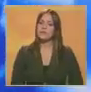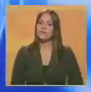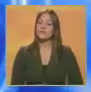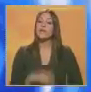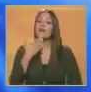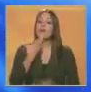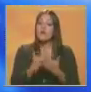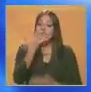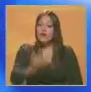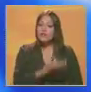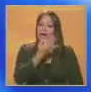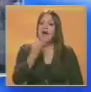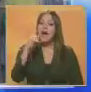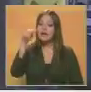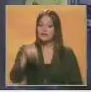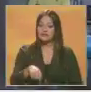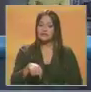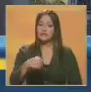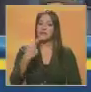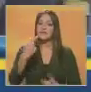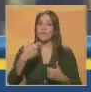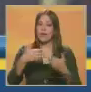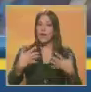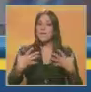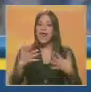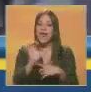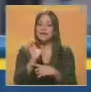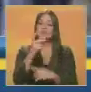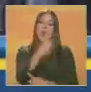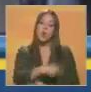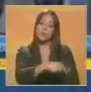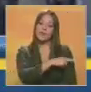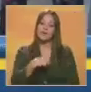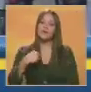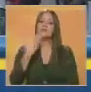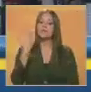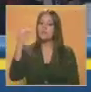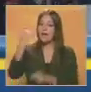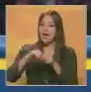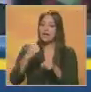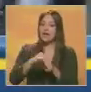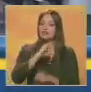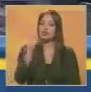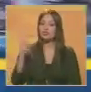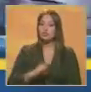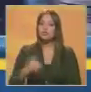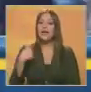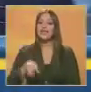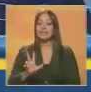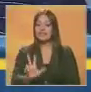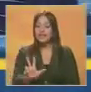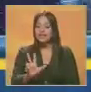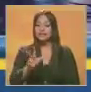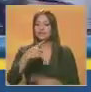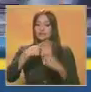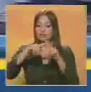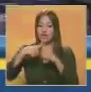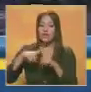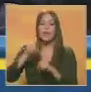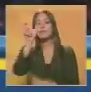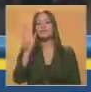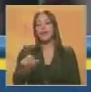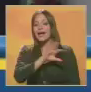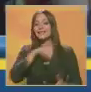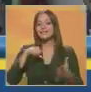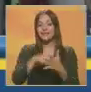gracias. Buenas tardes. A esta hora estamos en las puertas de la emergencia del Hospital General del Sur en Maracaibo. Acá han ingresado 13 de los pacientes provenientes